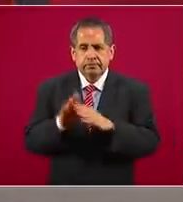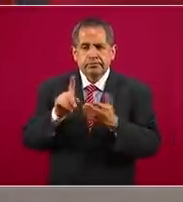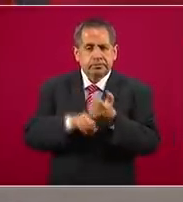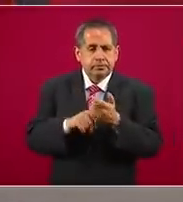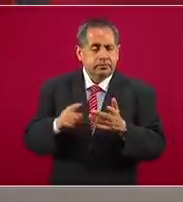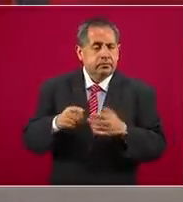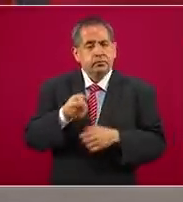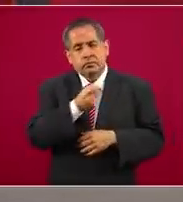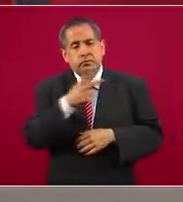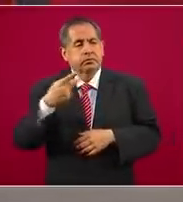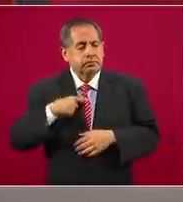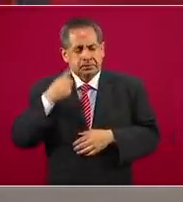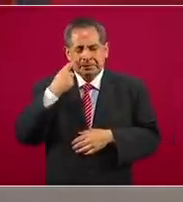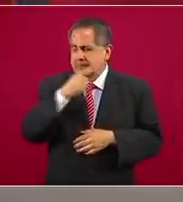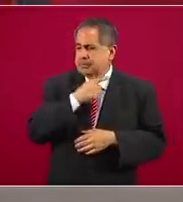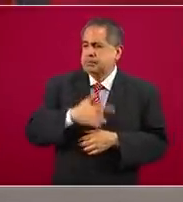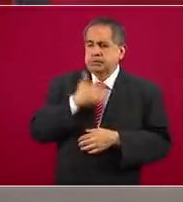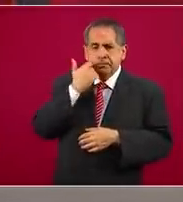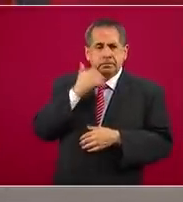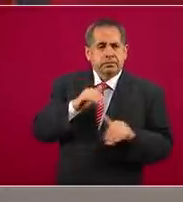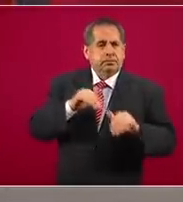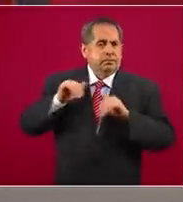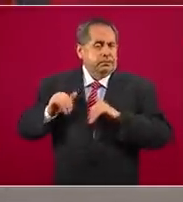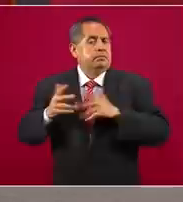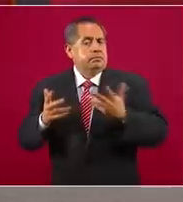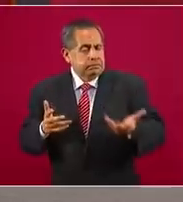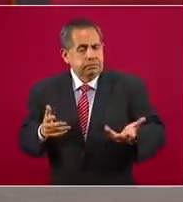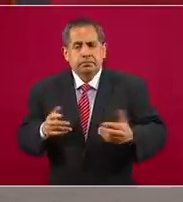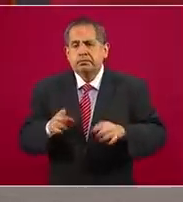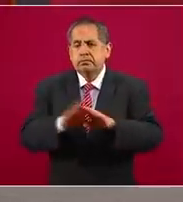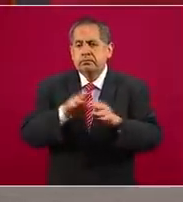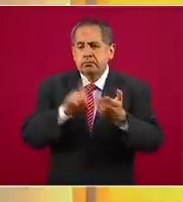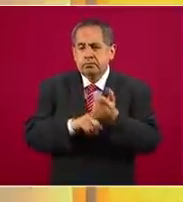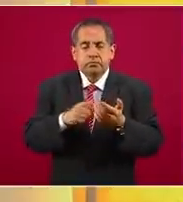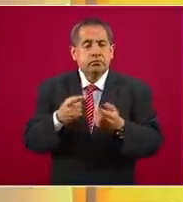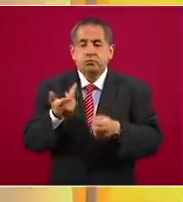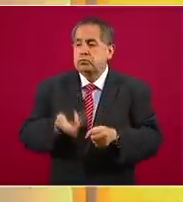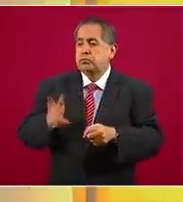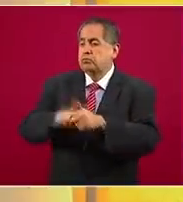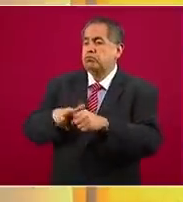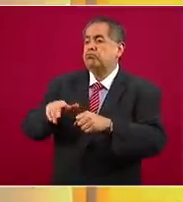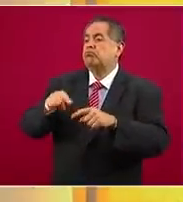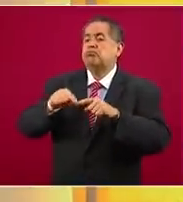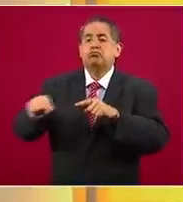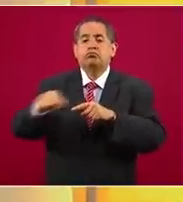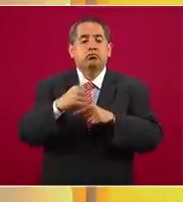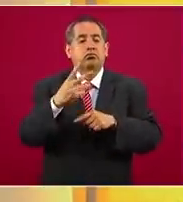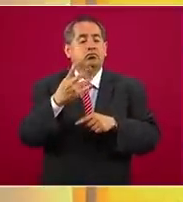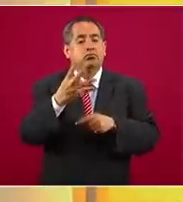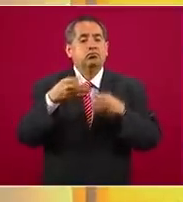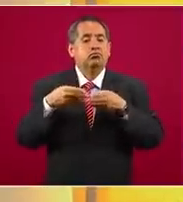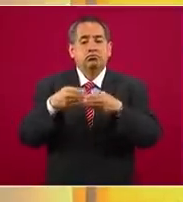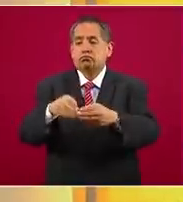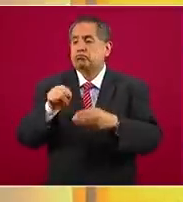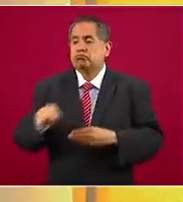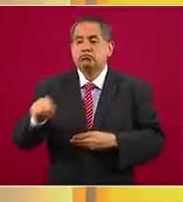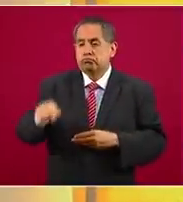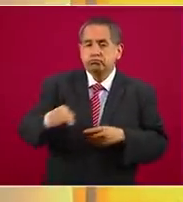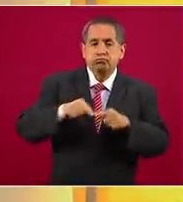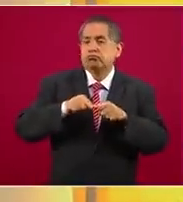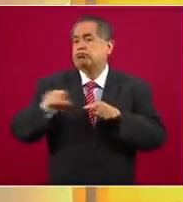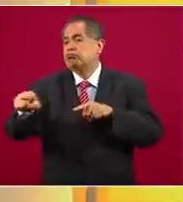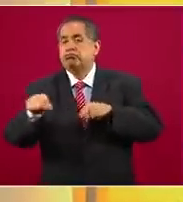aislamiento voluntario, la designación como estaciones médicas de superficie a cuatro buques logísticos en ambos